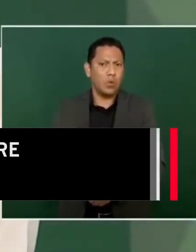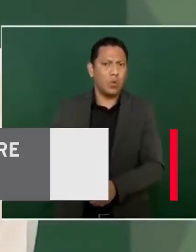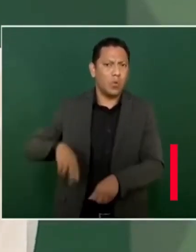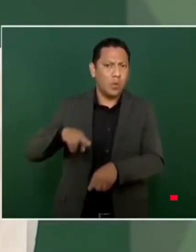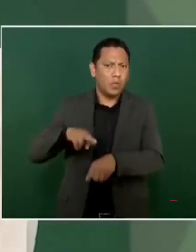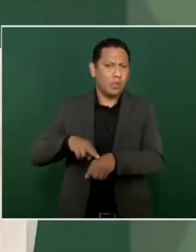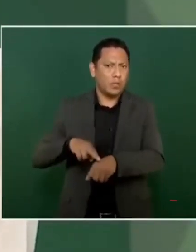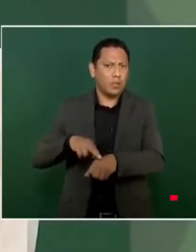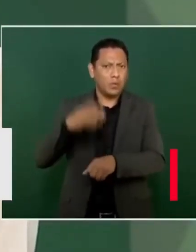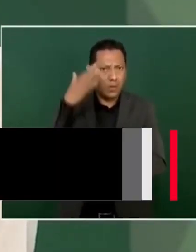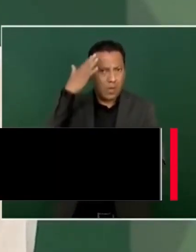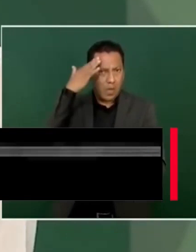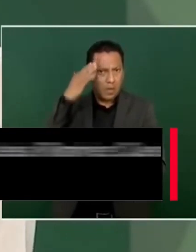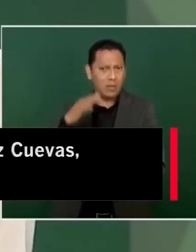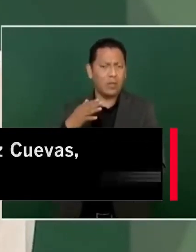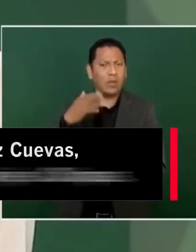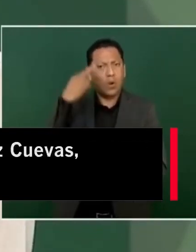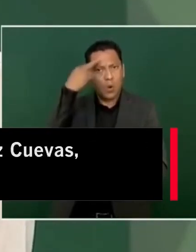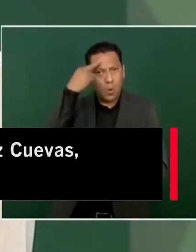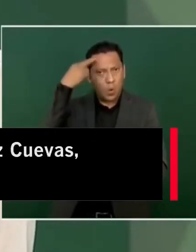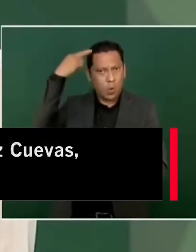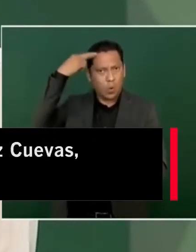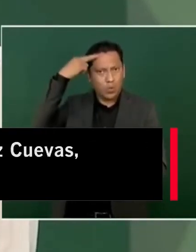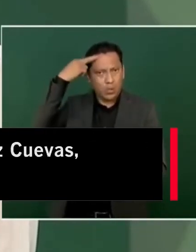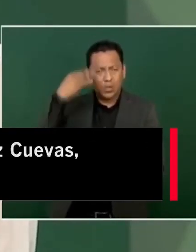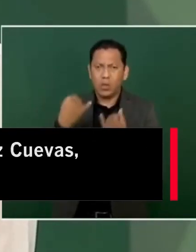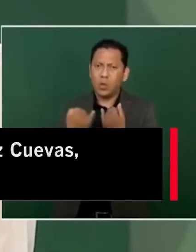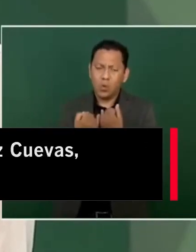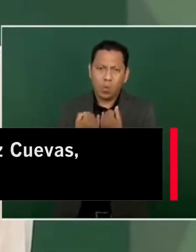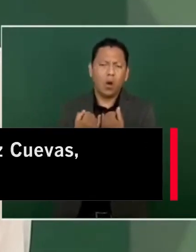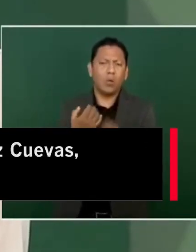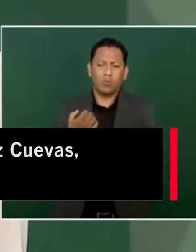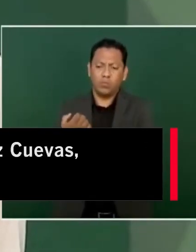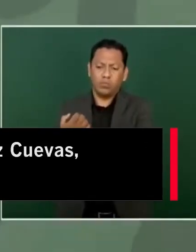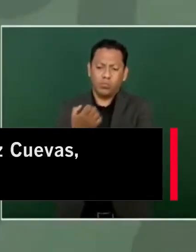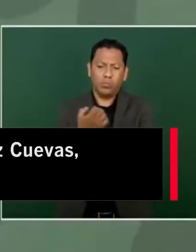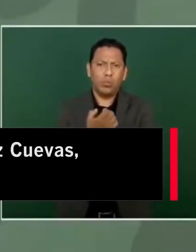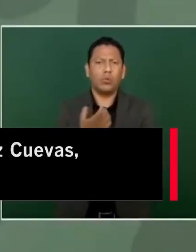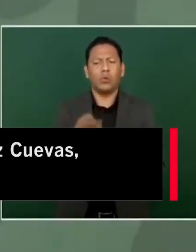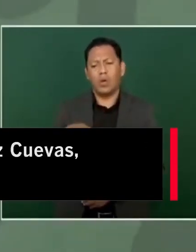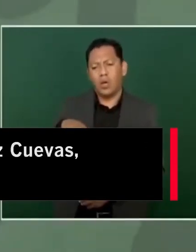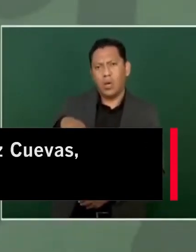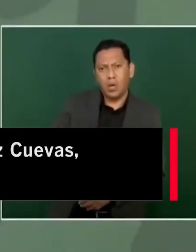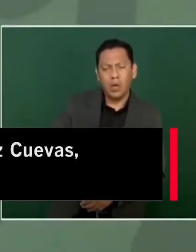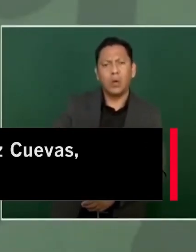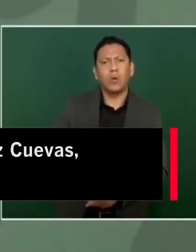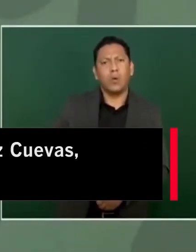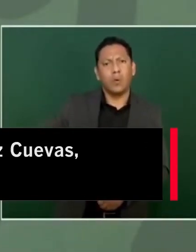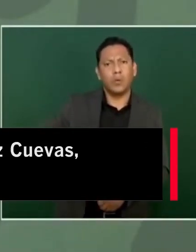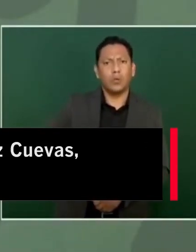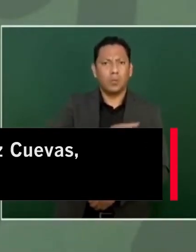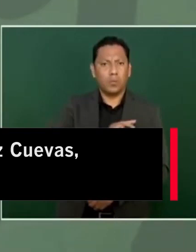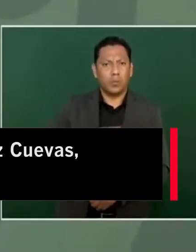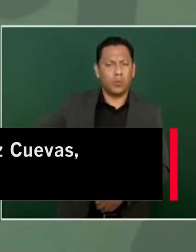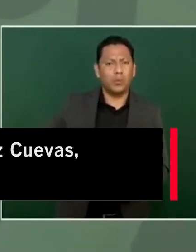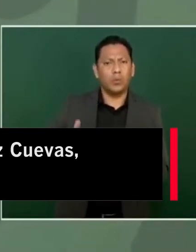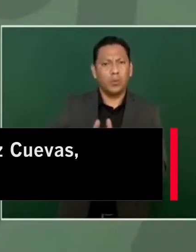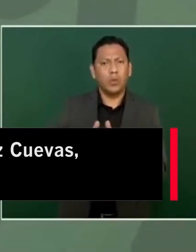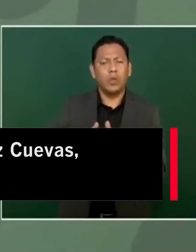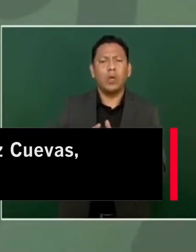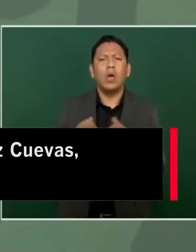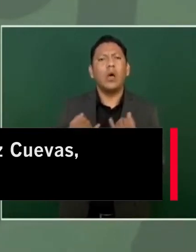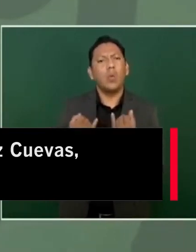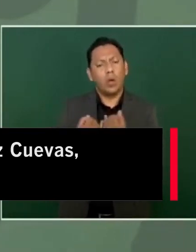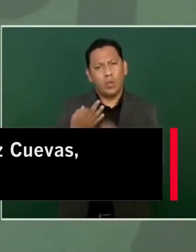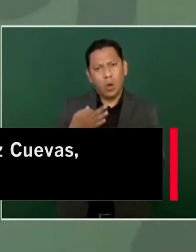conocimiento previo Hay que decir Que contó Con la ayuda Del vocero De la presidencia Jesús Ramírez Cuevas Y escribieron El